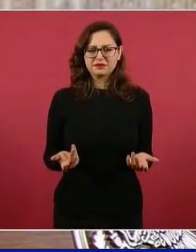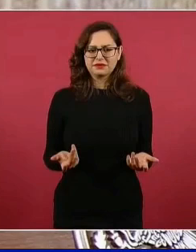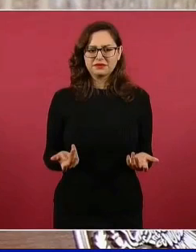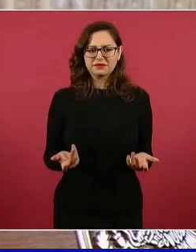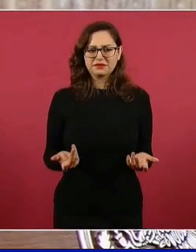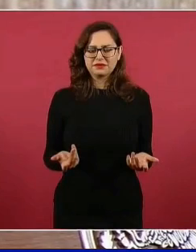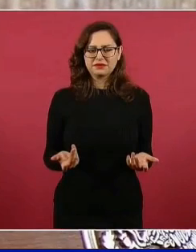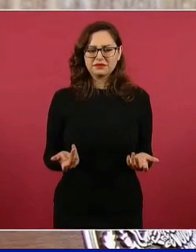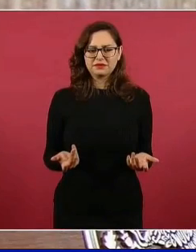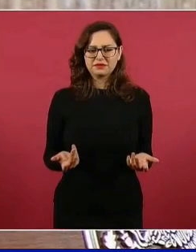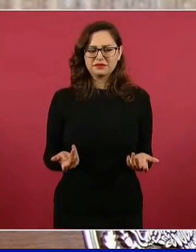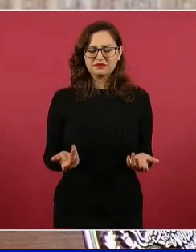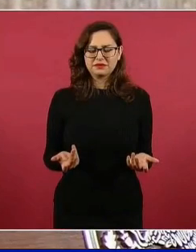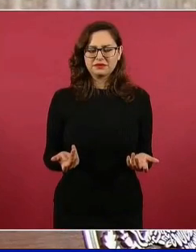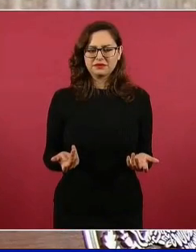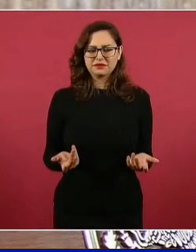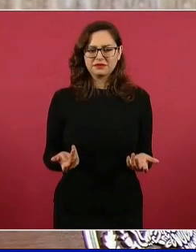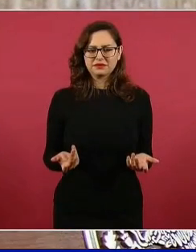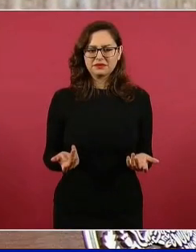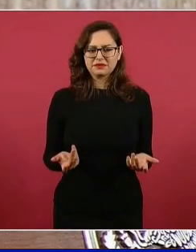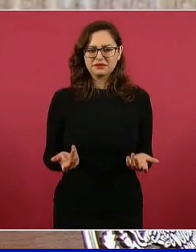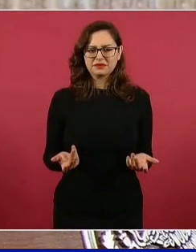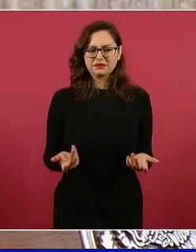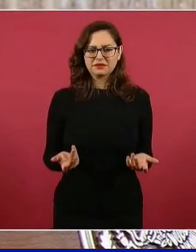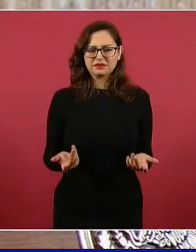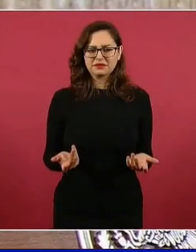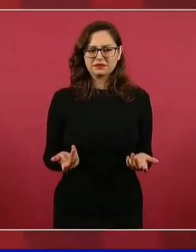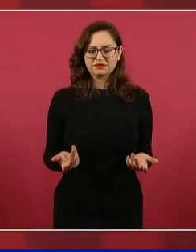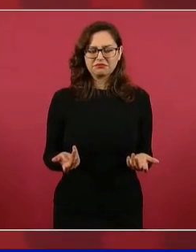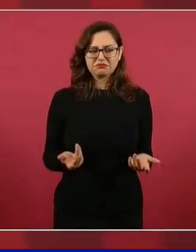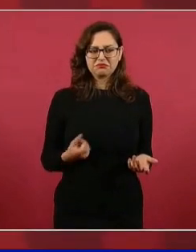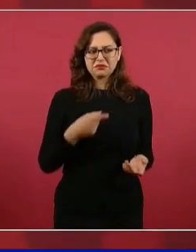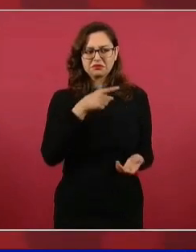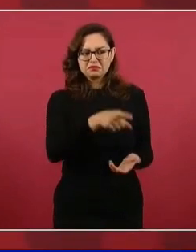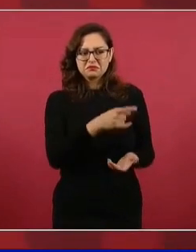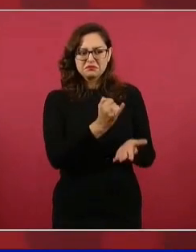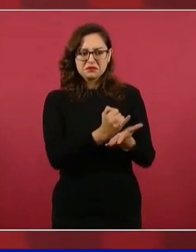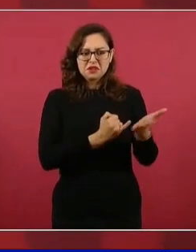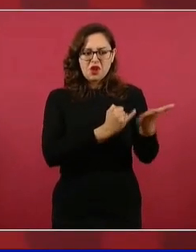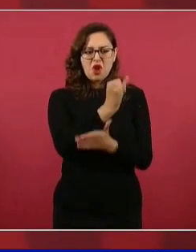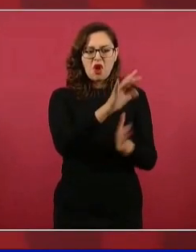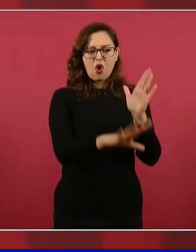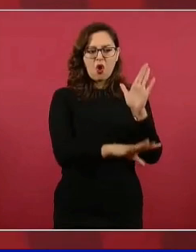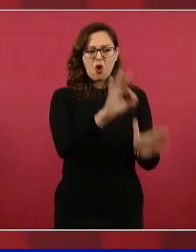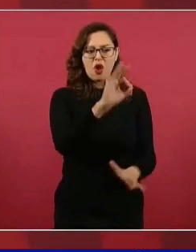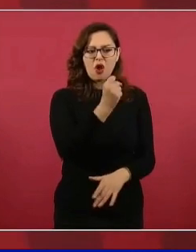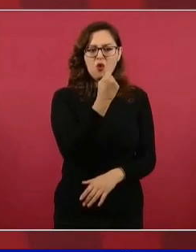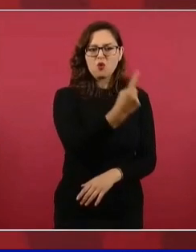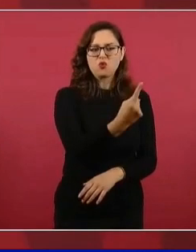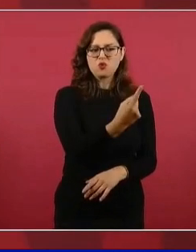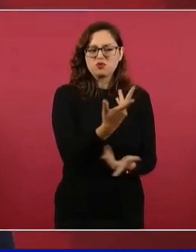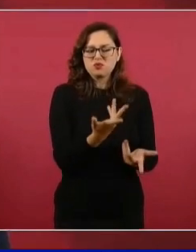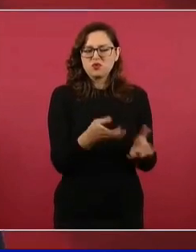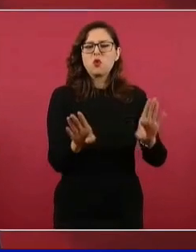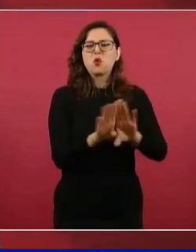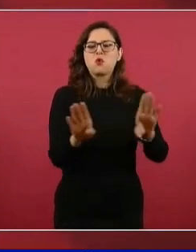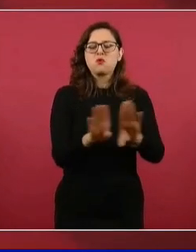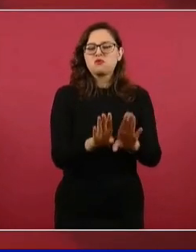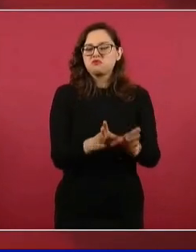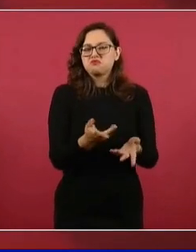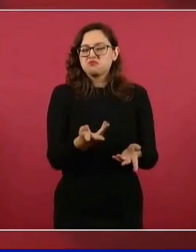una postura definida, qué no saben